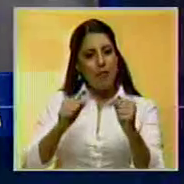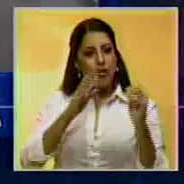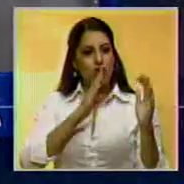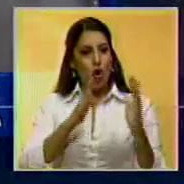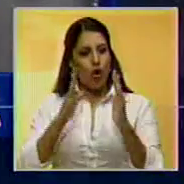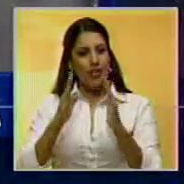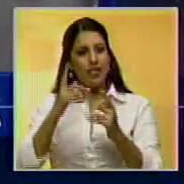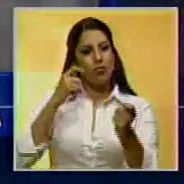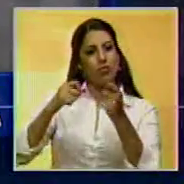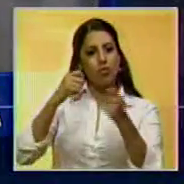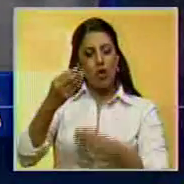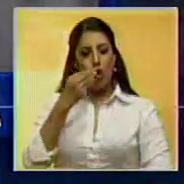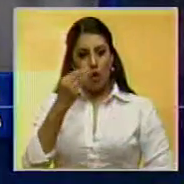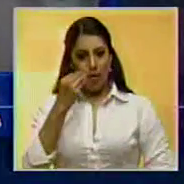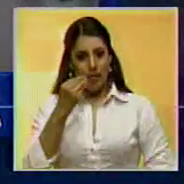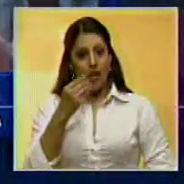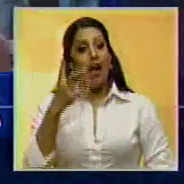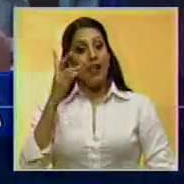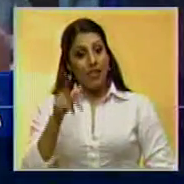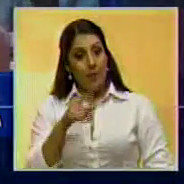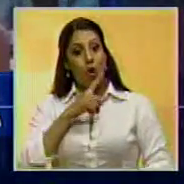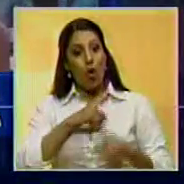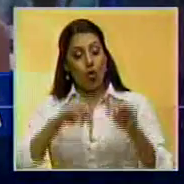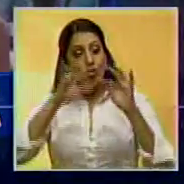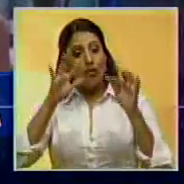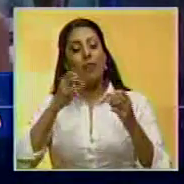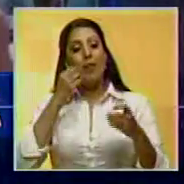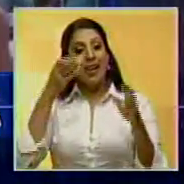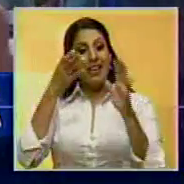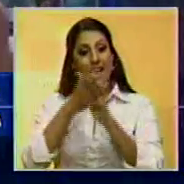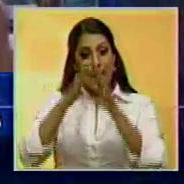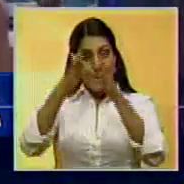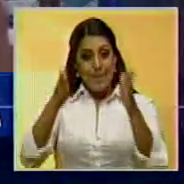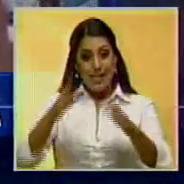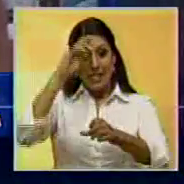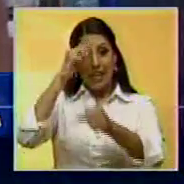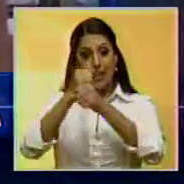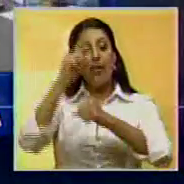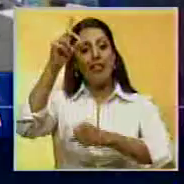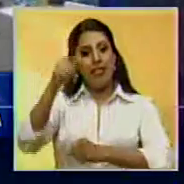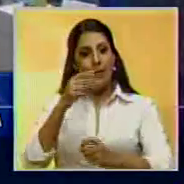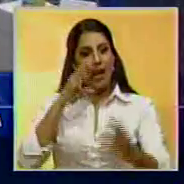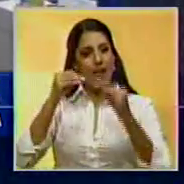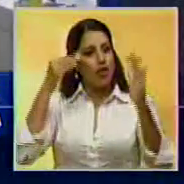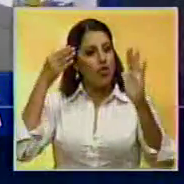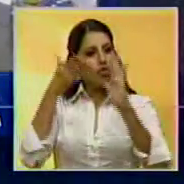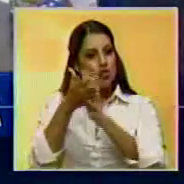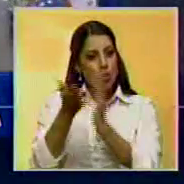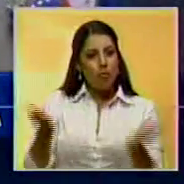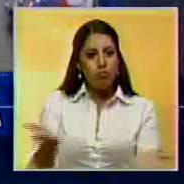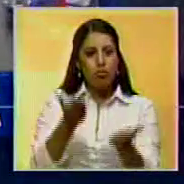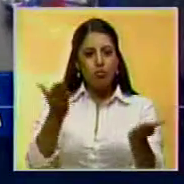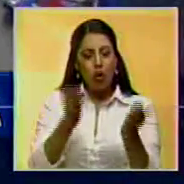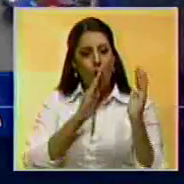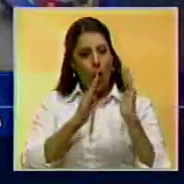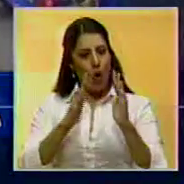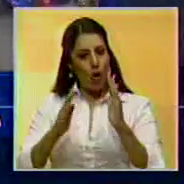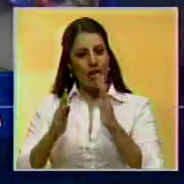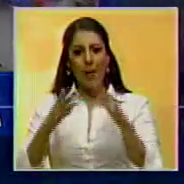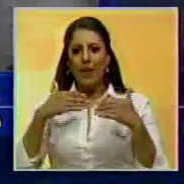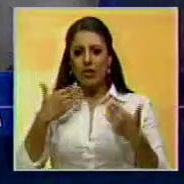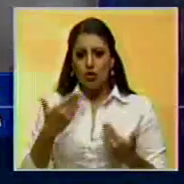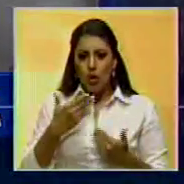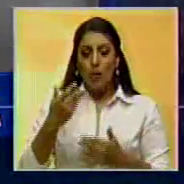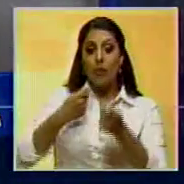organización en la distribución de alimentos. De igual forma destacó que en la mesa de trabajo también se conversó sobre el reimpulso y reordenamiento